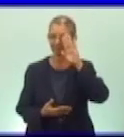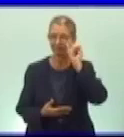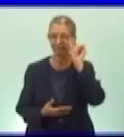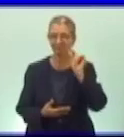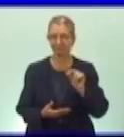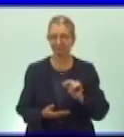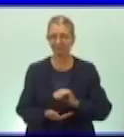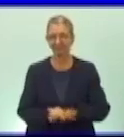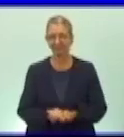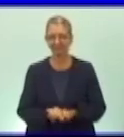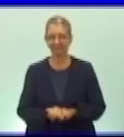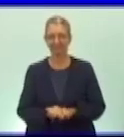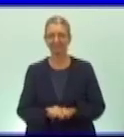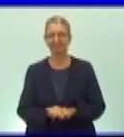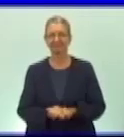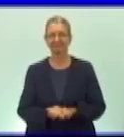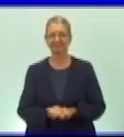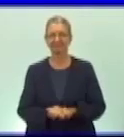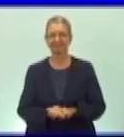cubano.